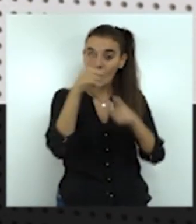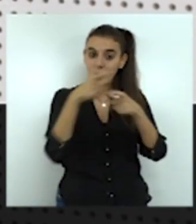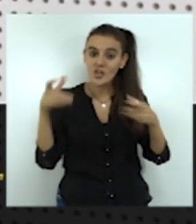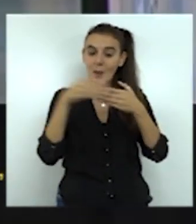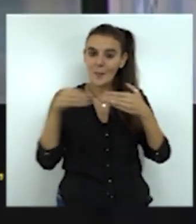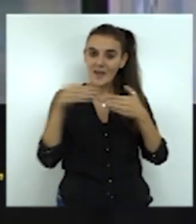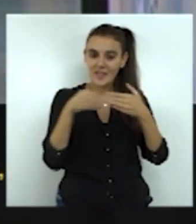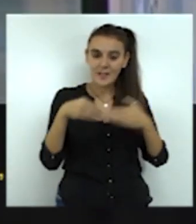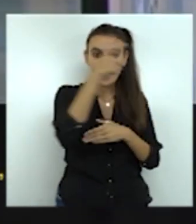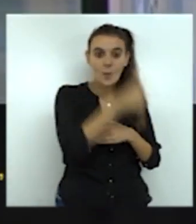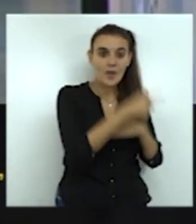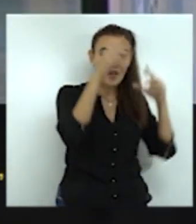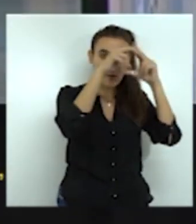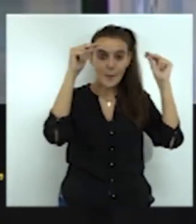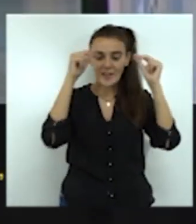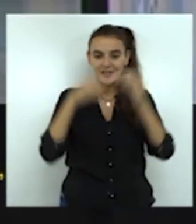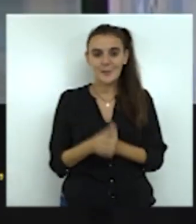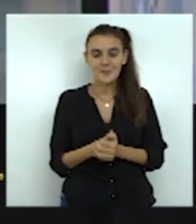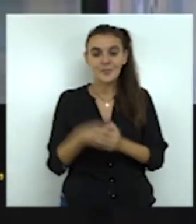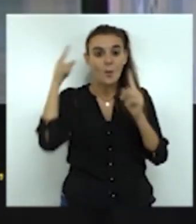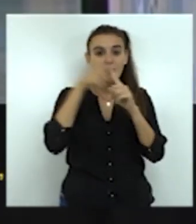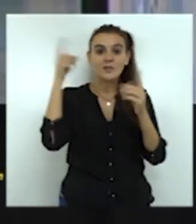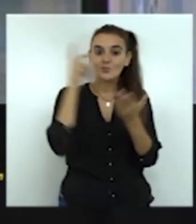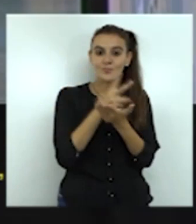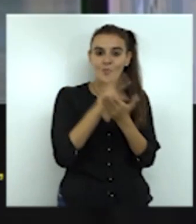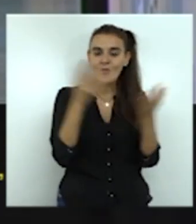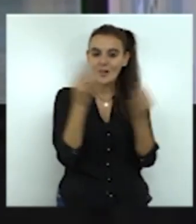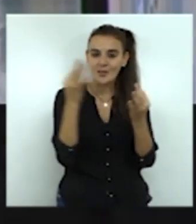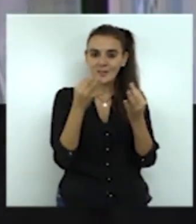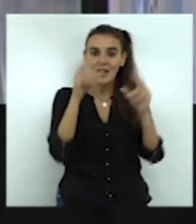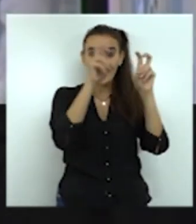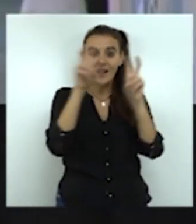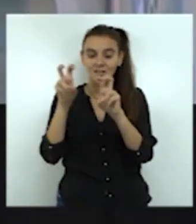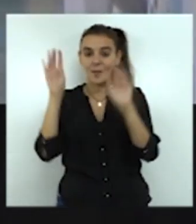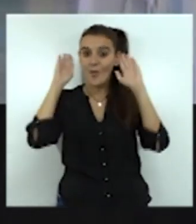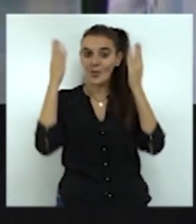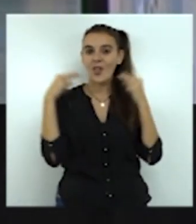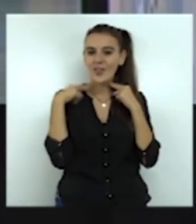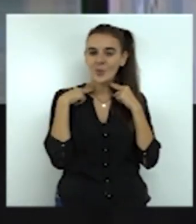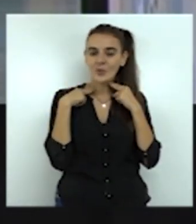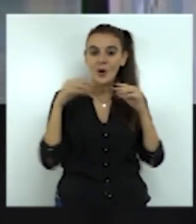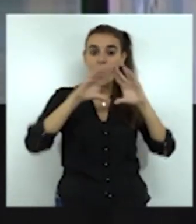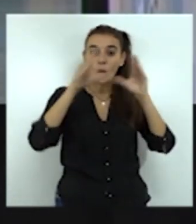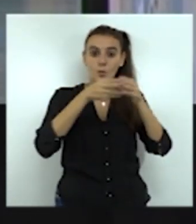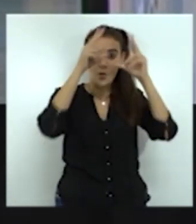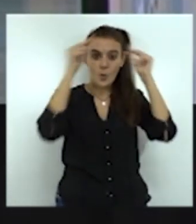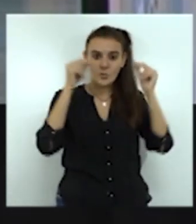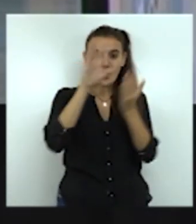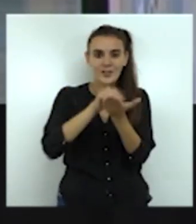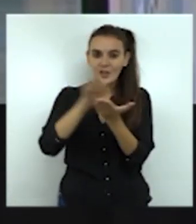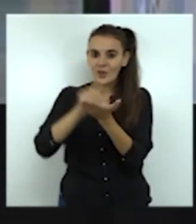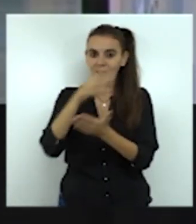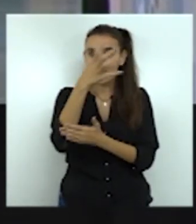enfermera. Para alcanzar su objetivo y que este asunto llegue al Congreso de los Diputados, el SATSE necesita recoger un total de 500.000